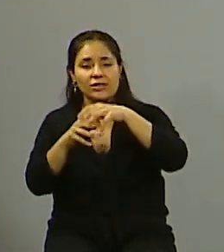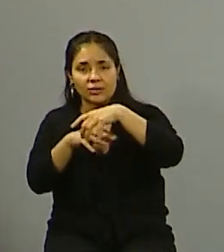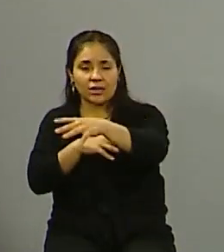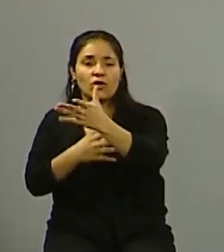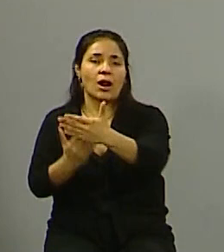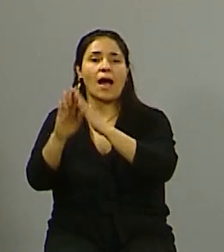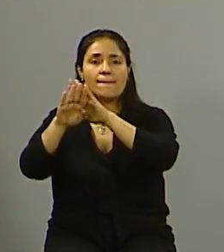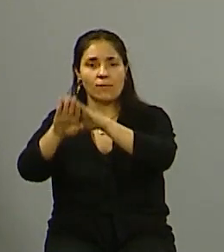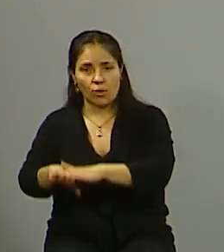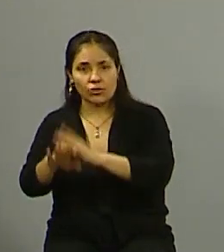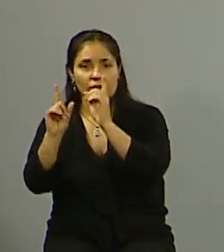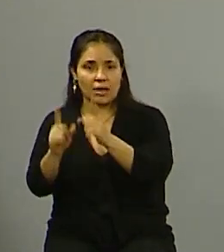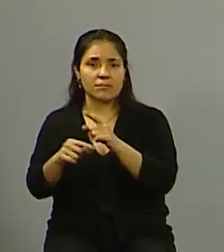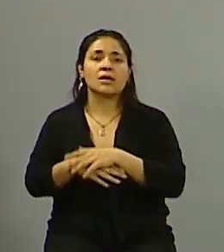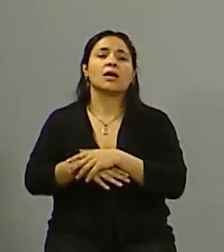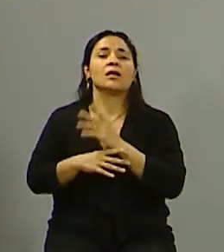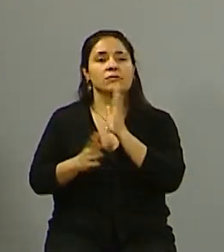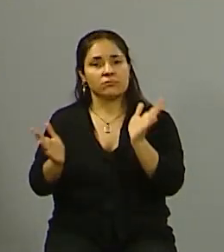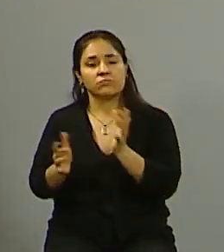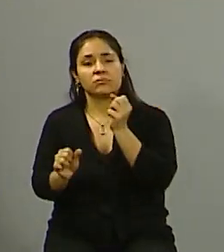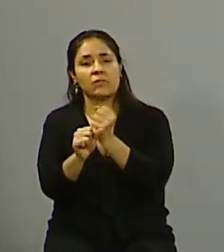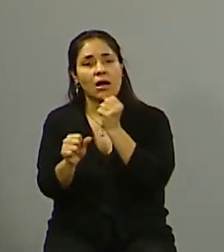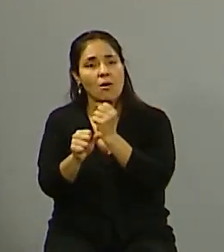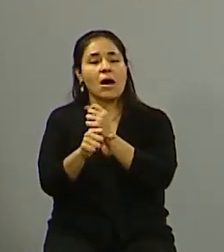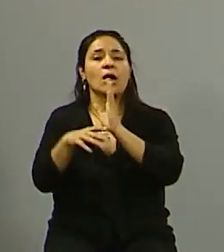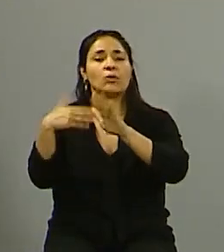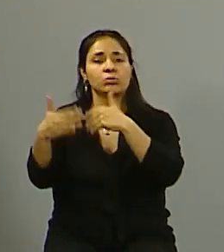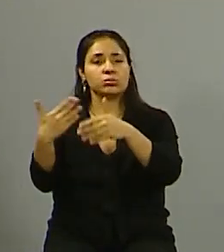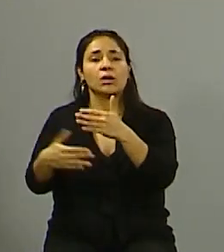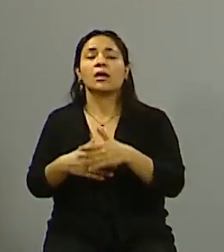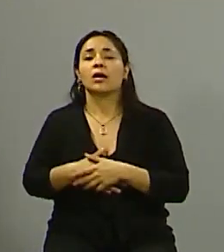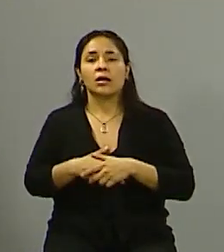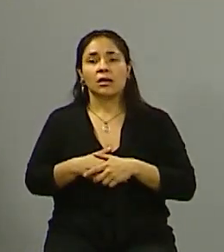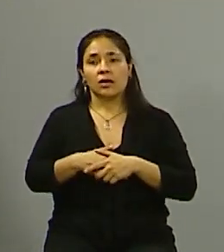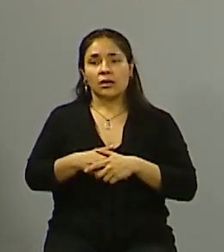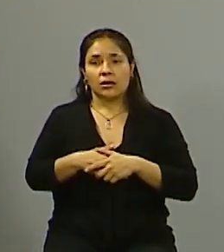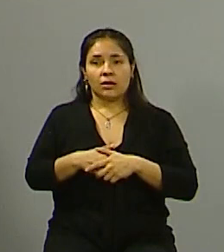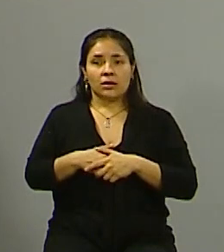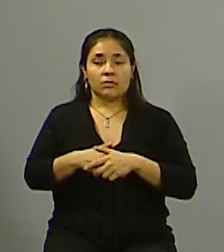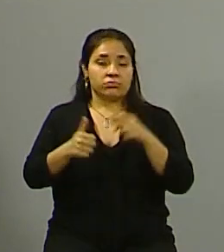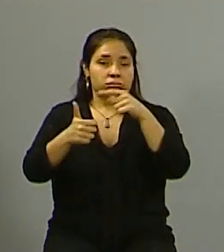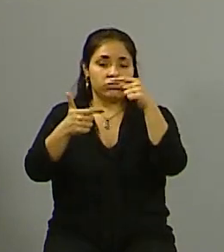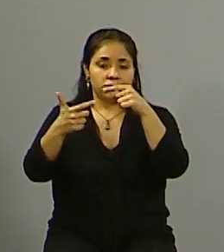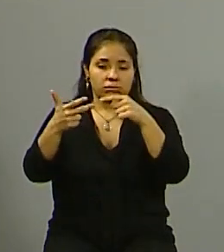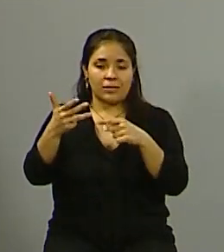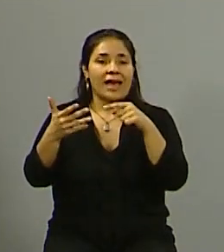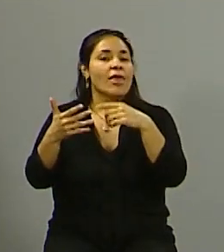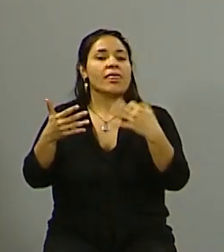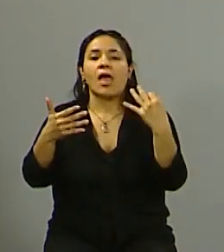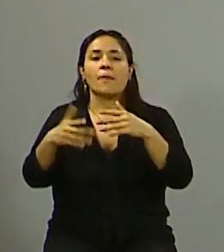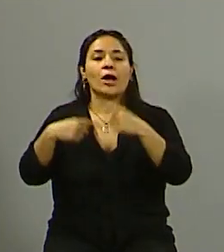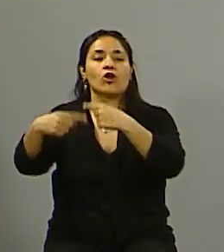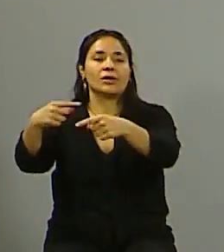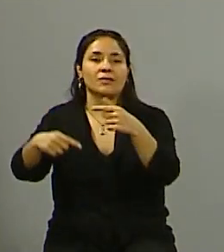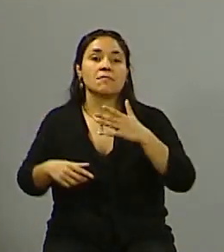apoyando a todos los comerciantes con refuncionalización de obra pública. Entonces todas esas cosas se deben continuar y ahí está mi